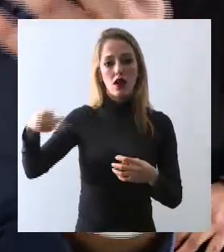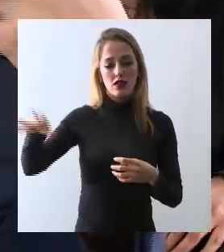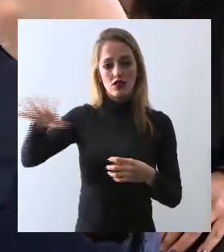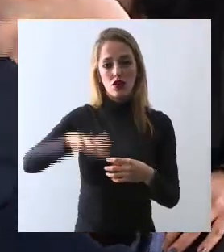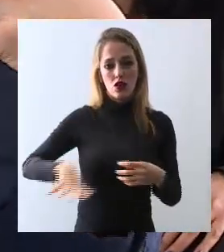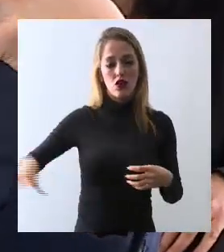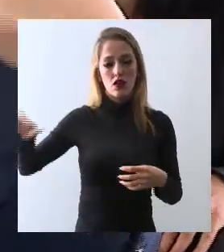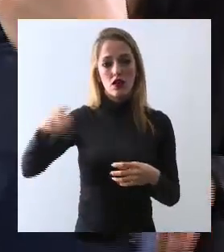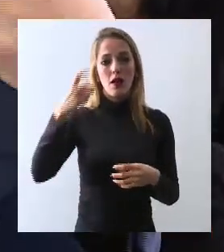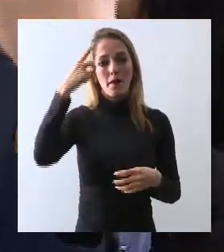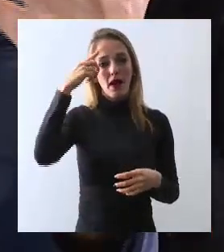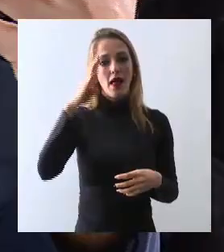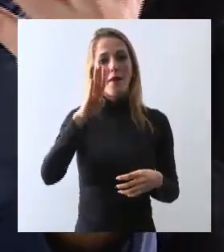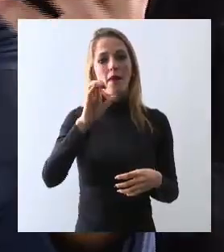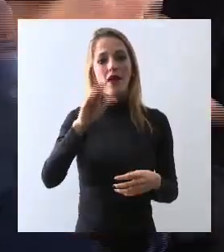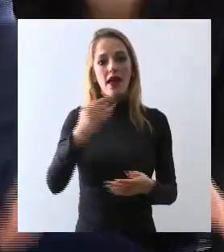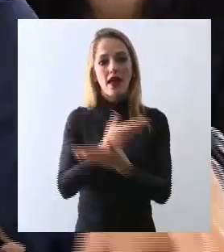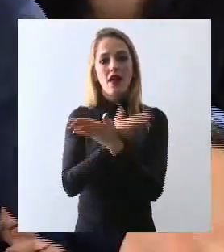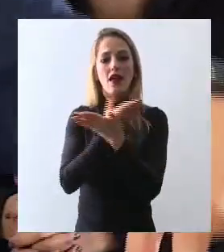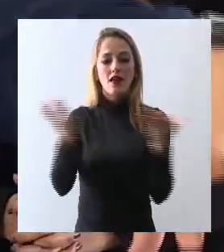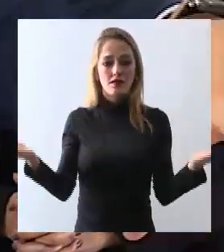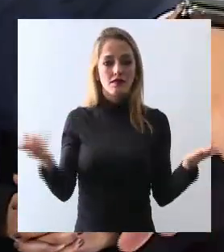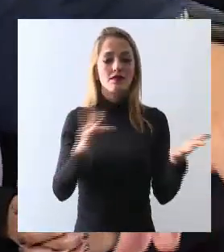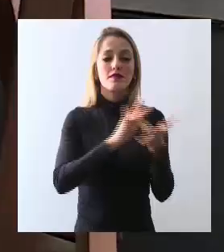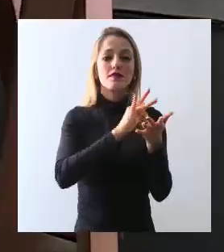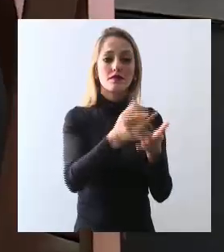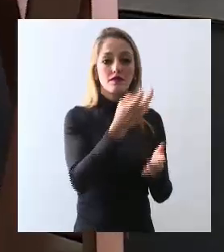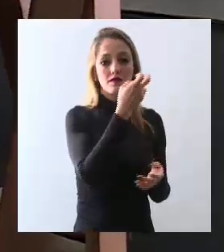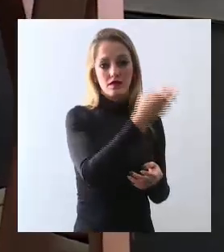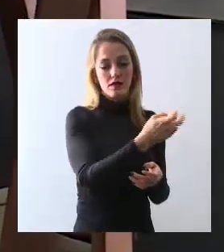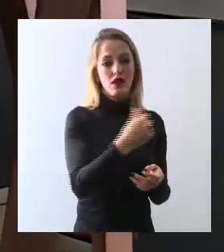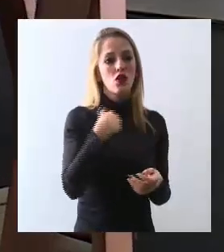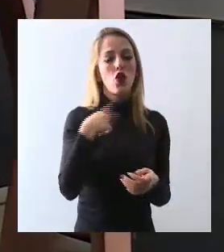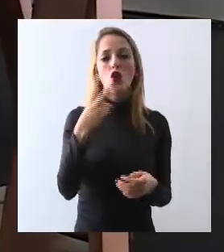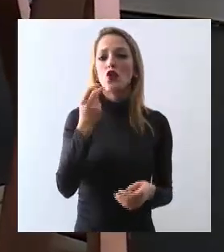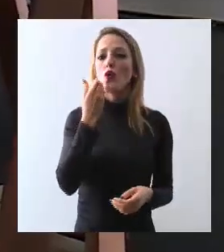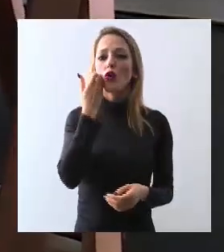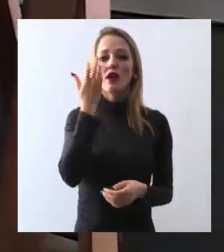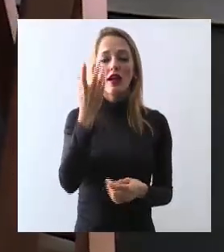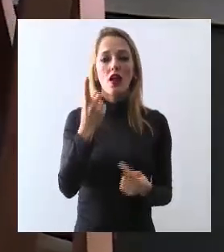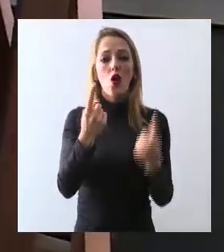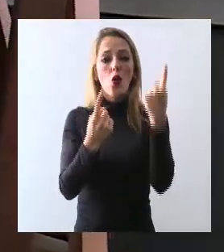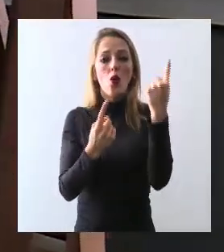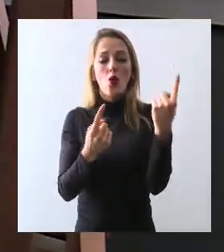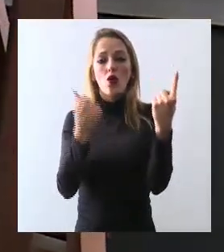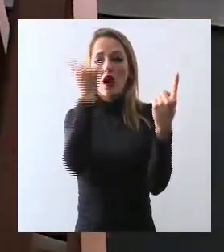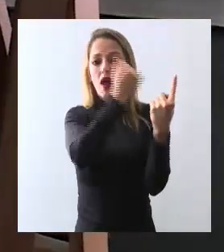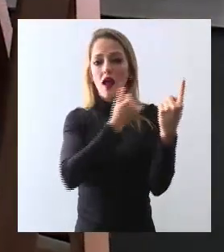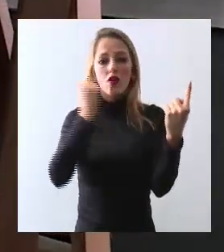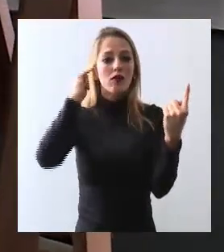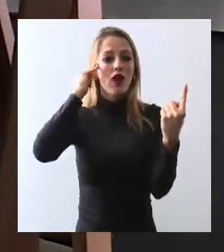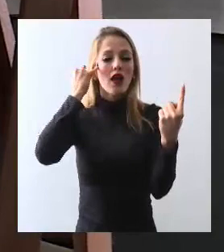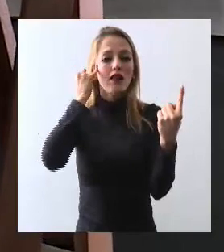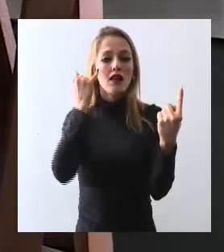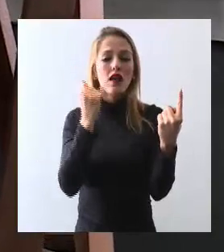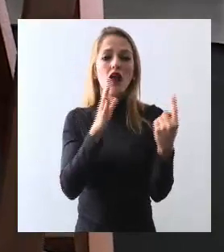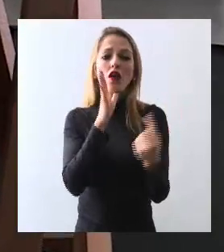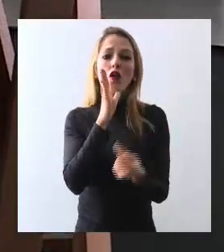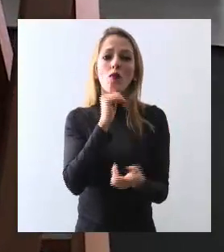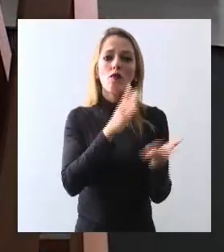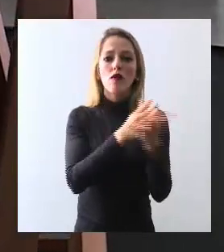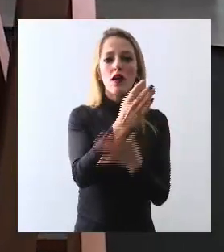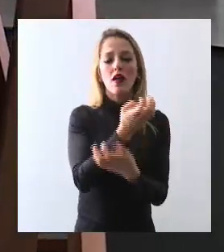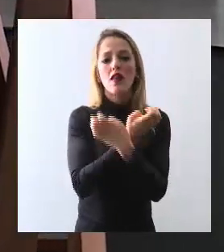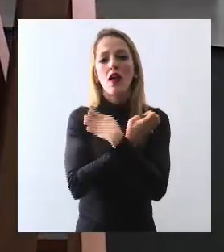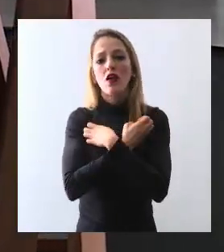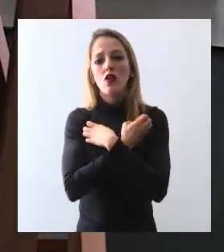becas que hoy aprovechan nuestros niños. Es decir, no quiero que exista un solo estudiante en Jalisco que sea indígena y que no tenga acceso a